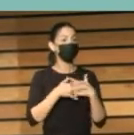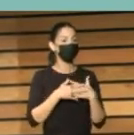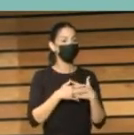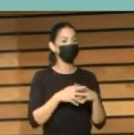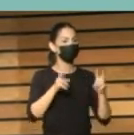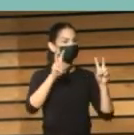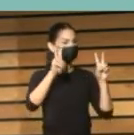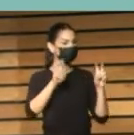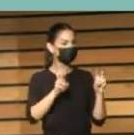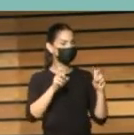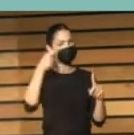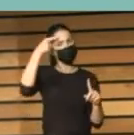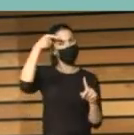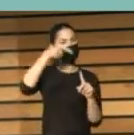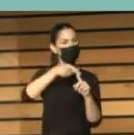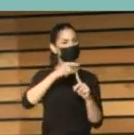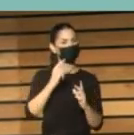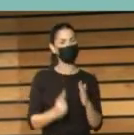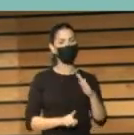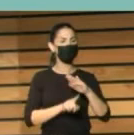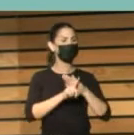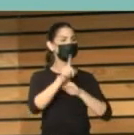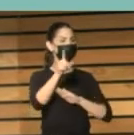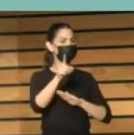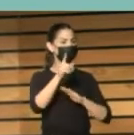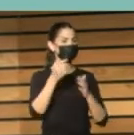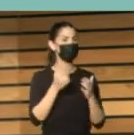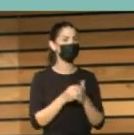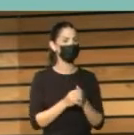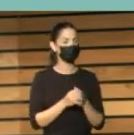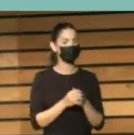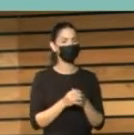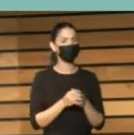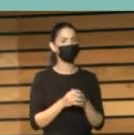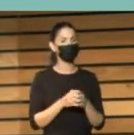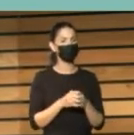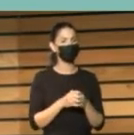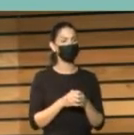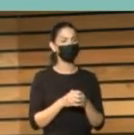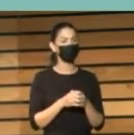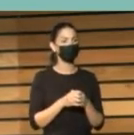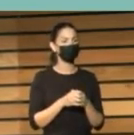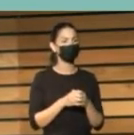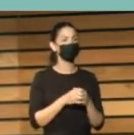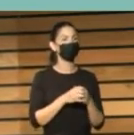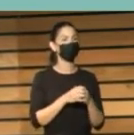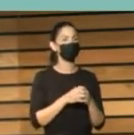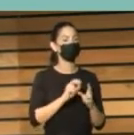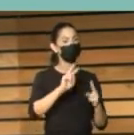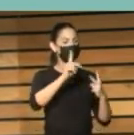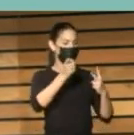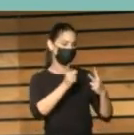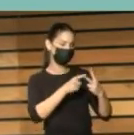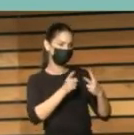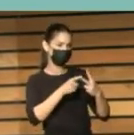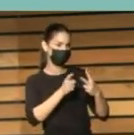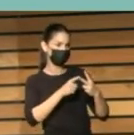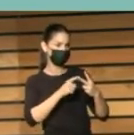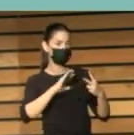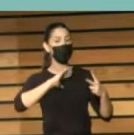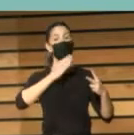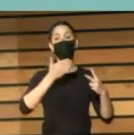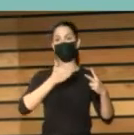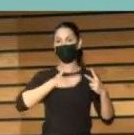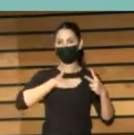consecución de los Objetivos de Desarrollo Sostenible de la Agenda 2030. La segunda idea, que es la que se desarrollará mañana,